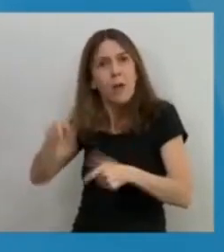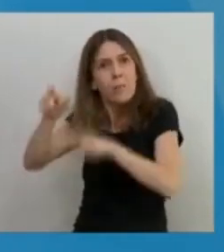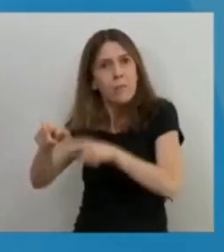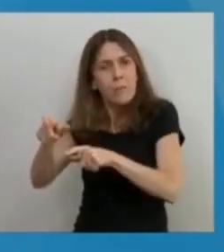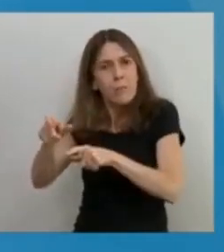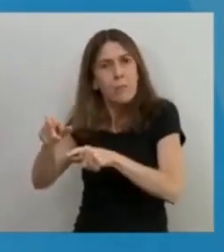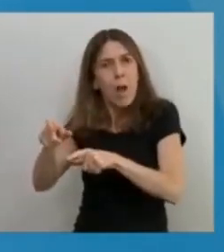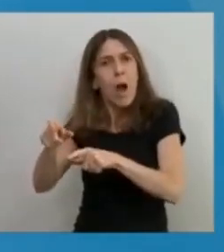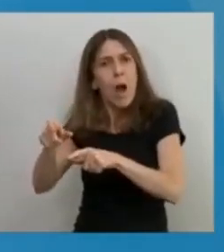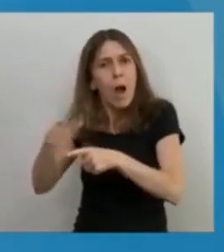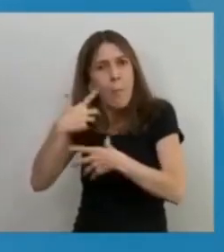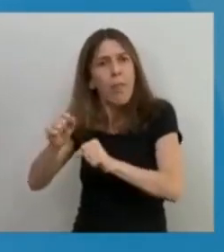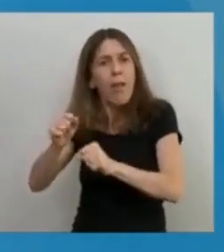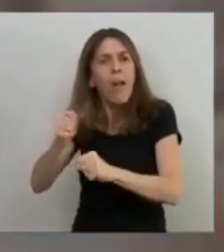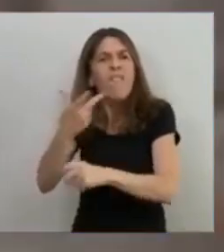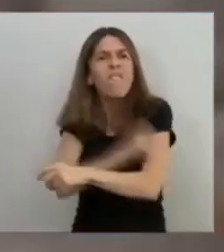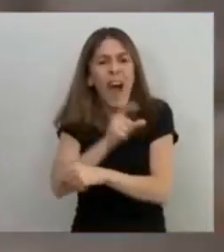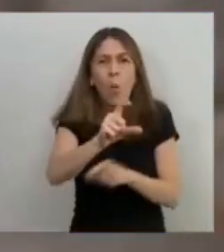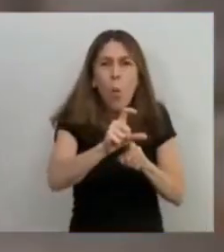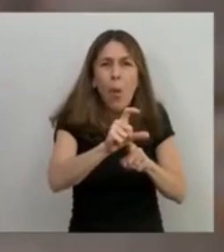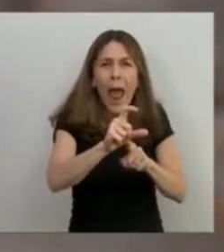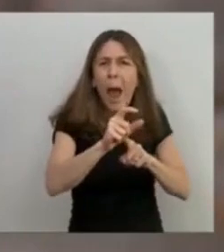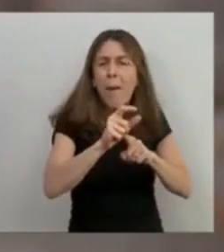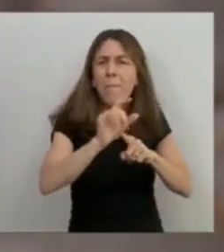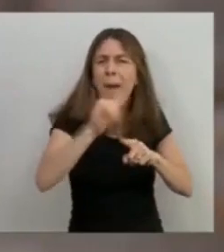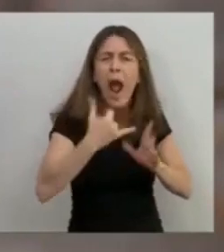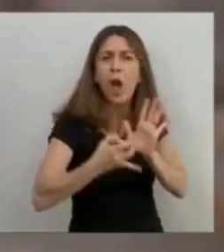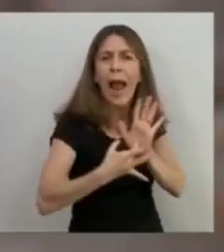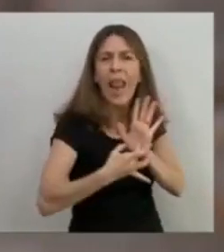la vacuna de más alta eficiencia en el mundo